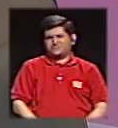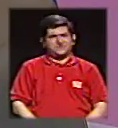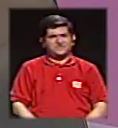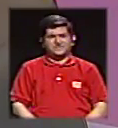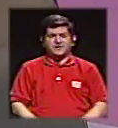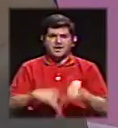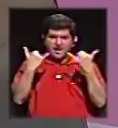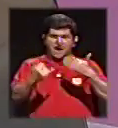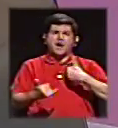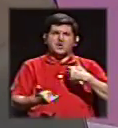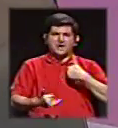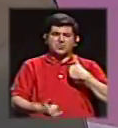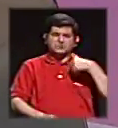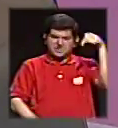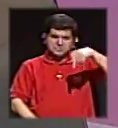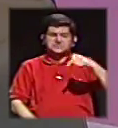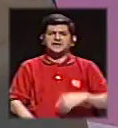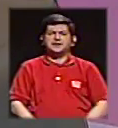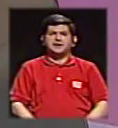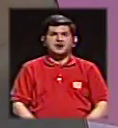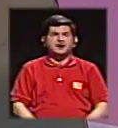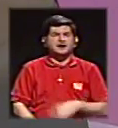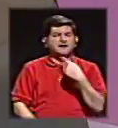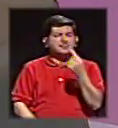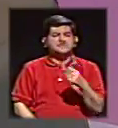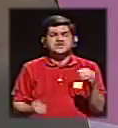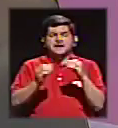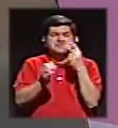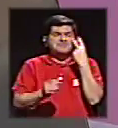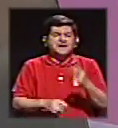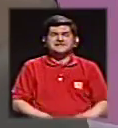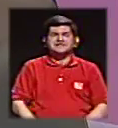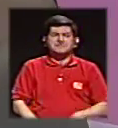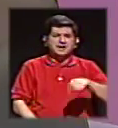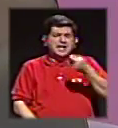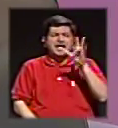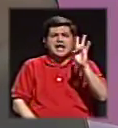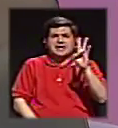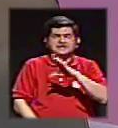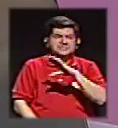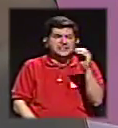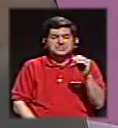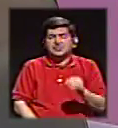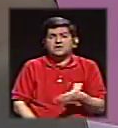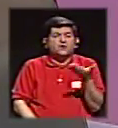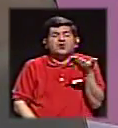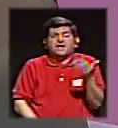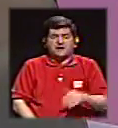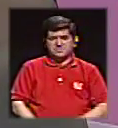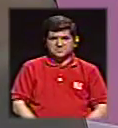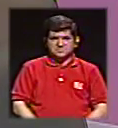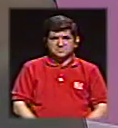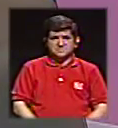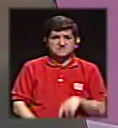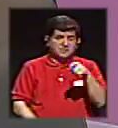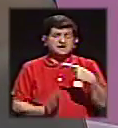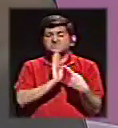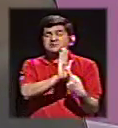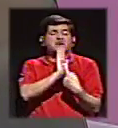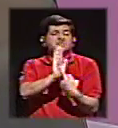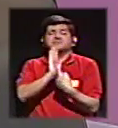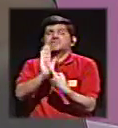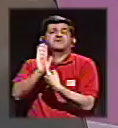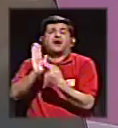Ahora lo tenemos acá y se dice qué ven, qué es más visto de telenoticias, de... ¿De qué es? Por los espectáculos.